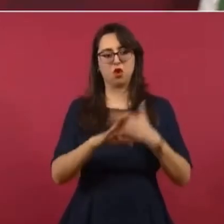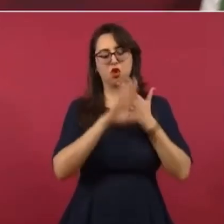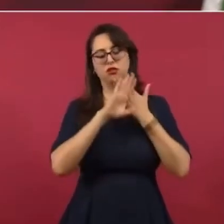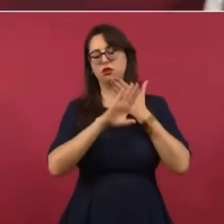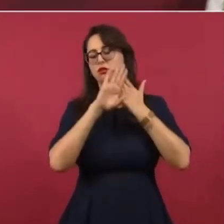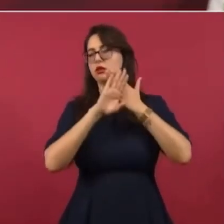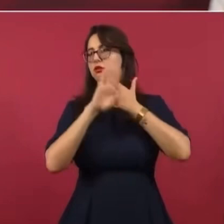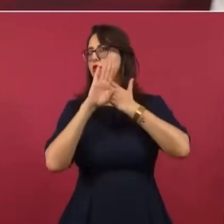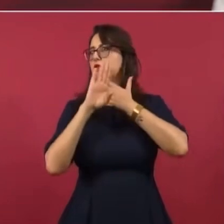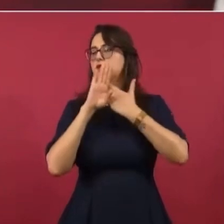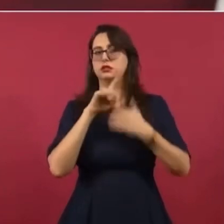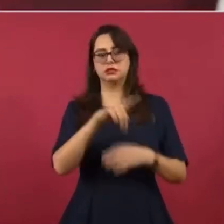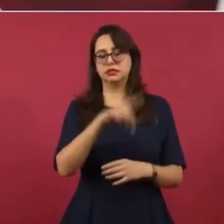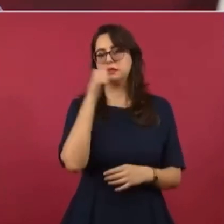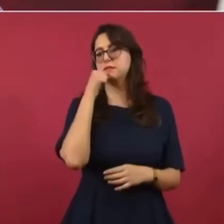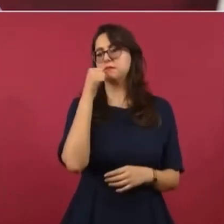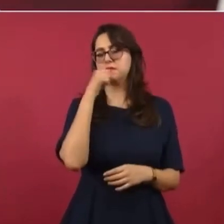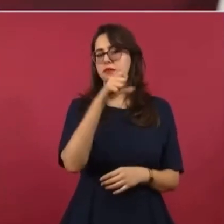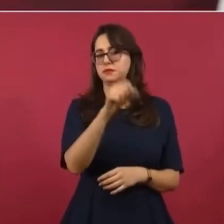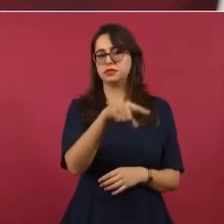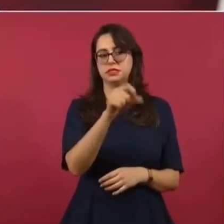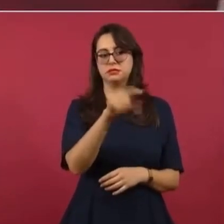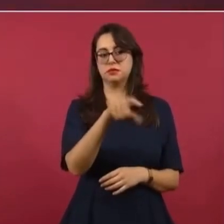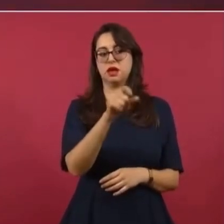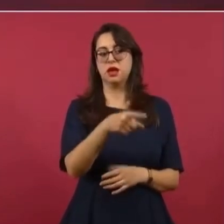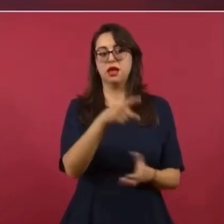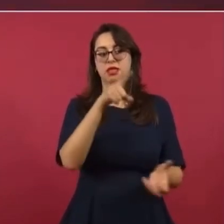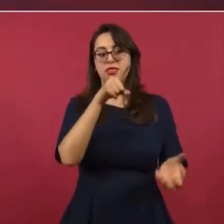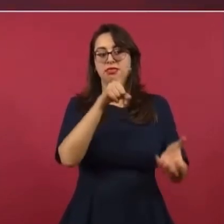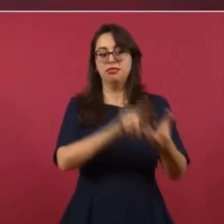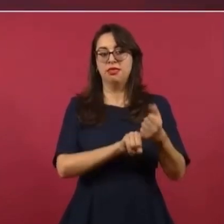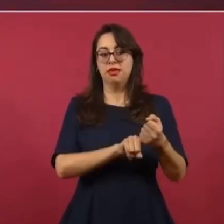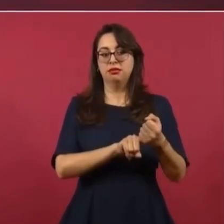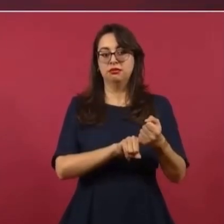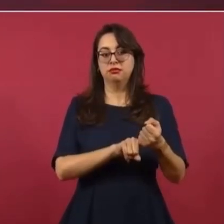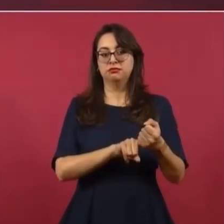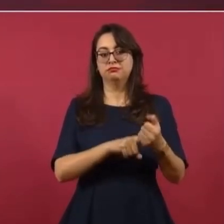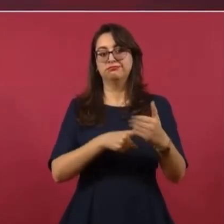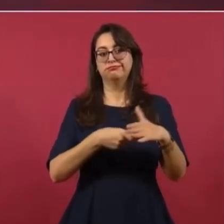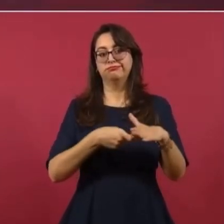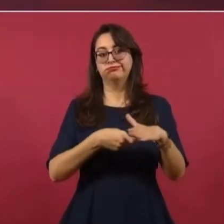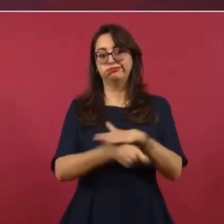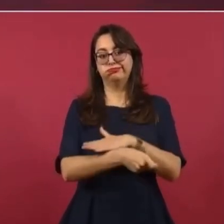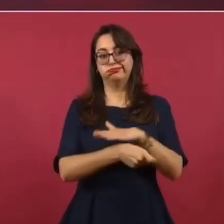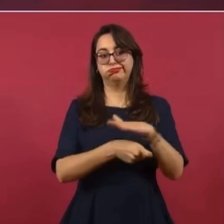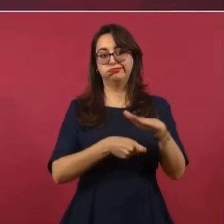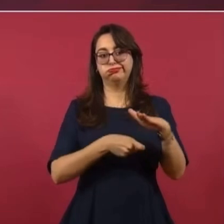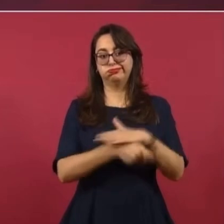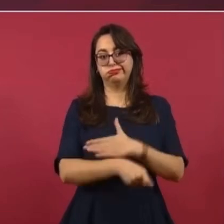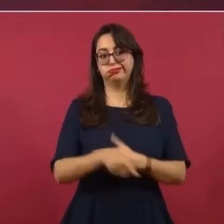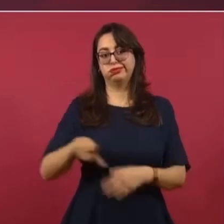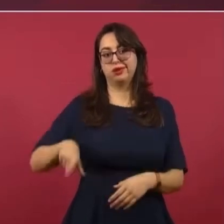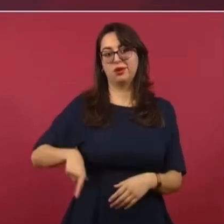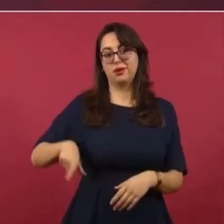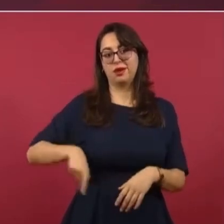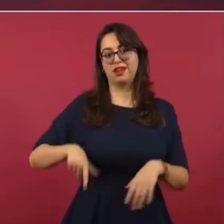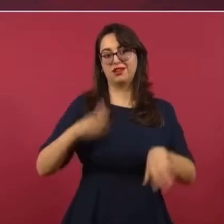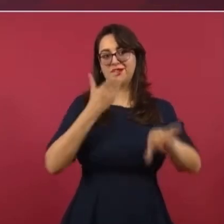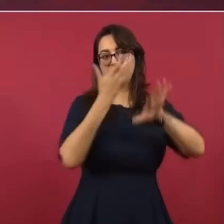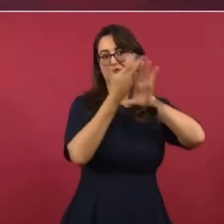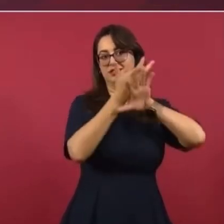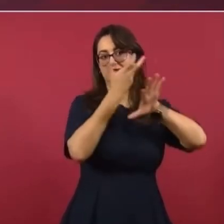recibiendo dinero del gobierno de Estados Unidos.